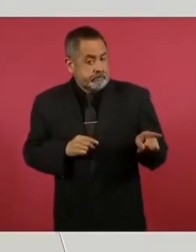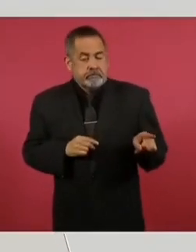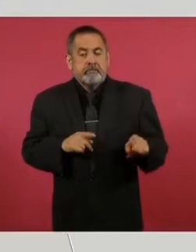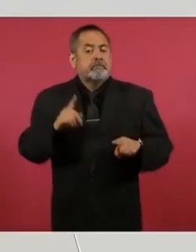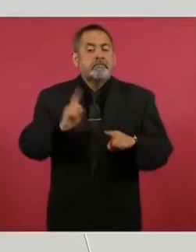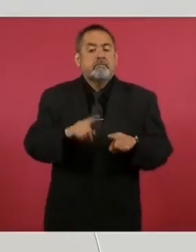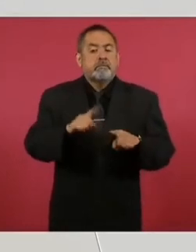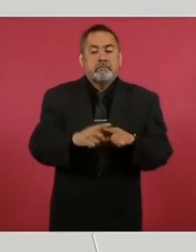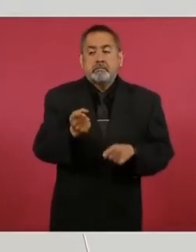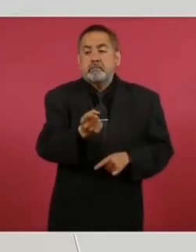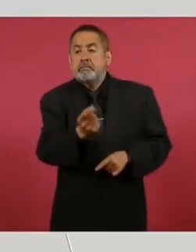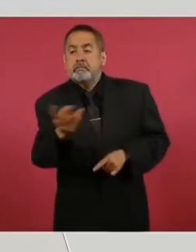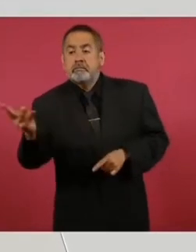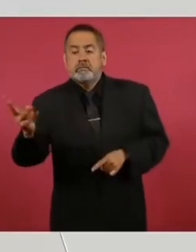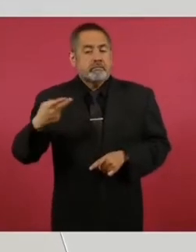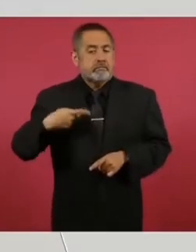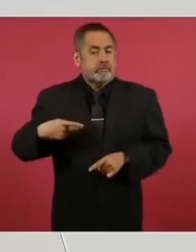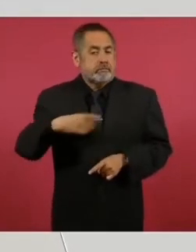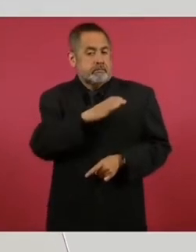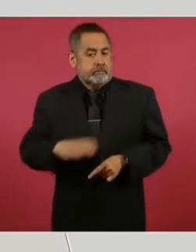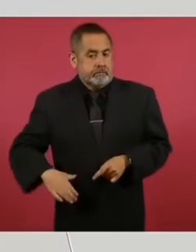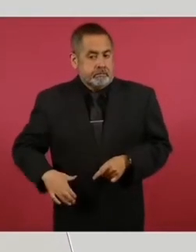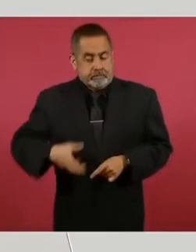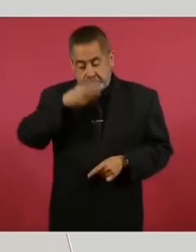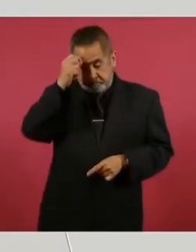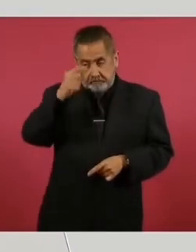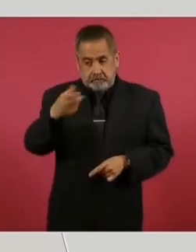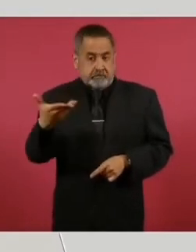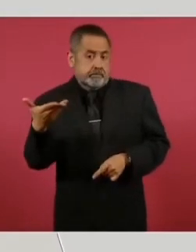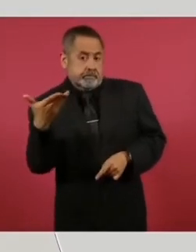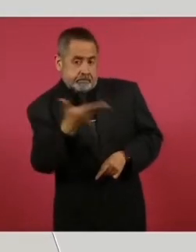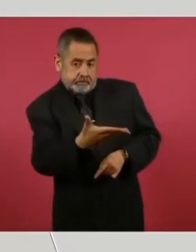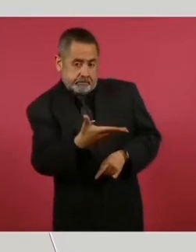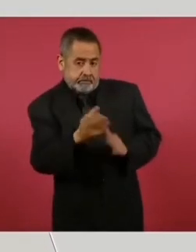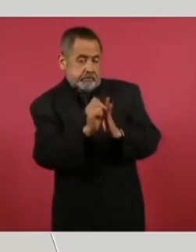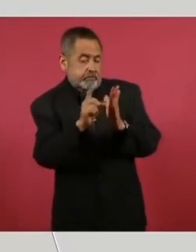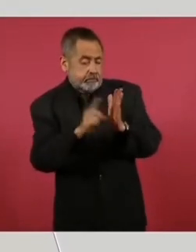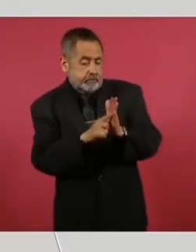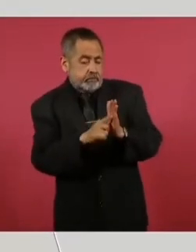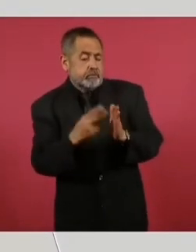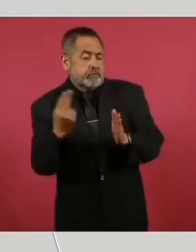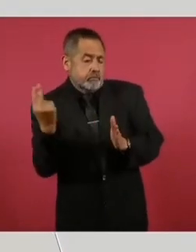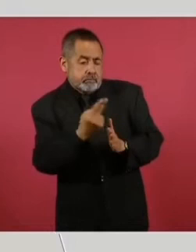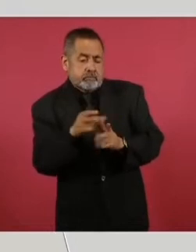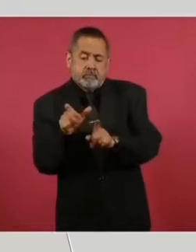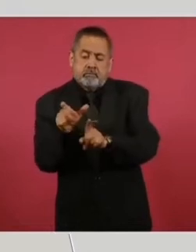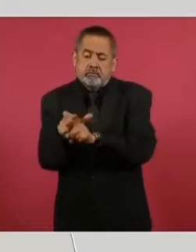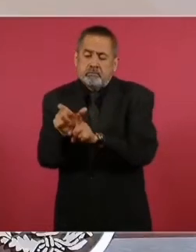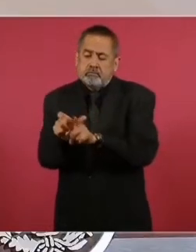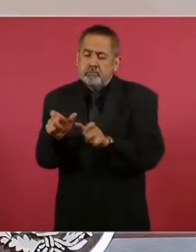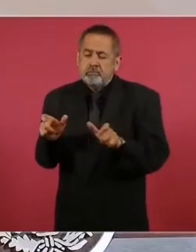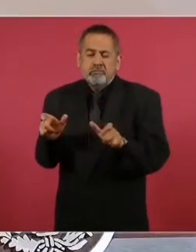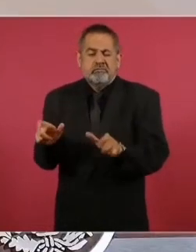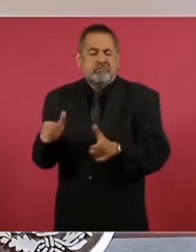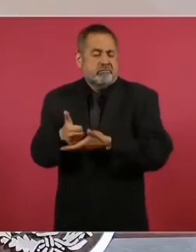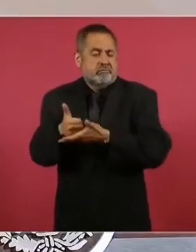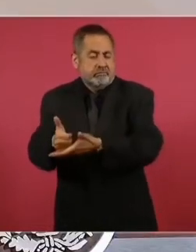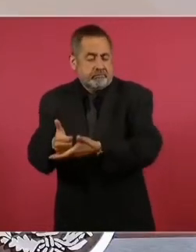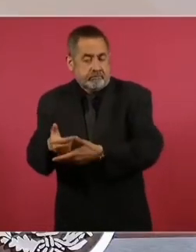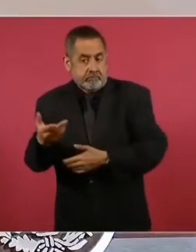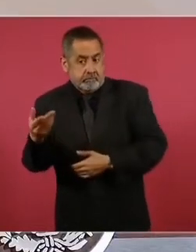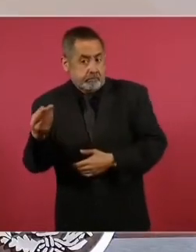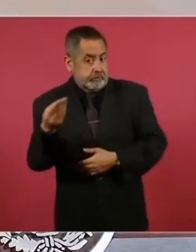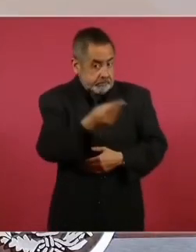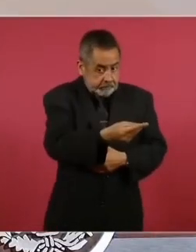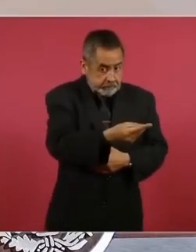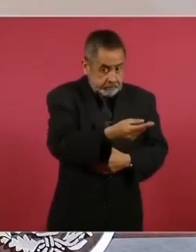protección por parte de candidatos y candidatas que requieran protección. El